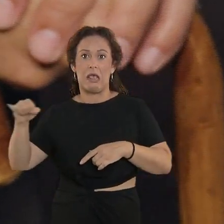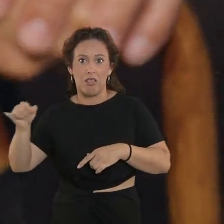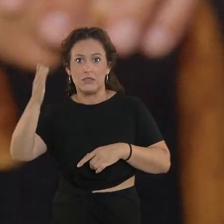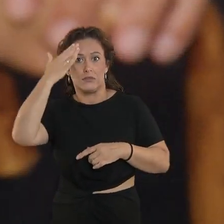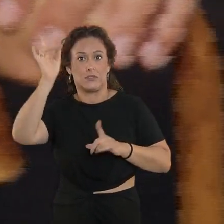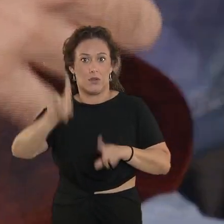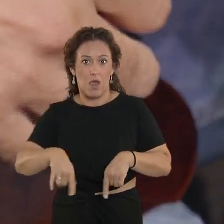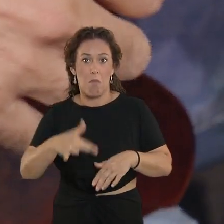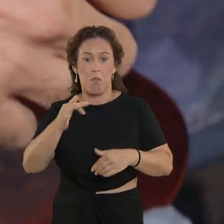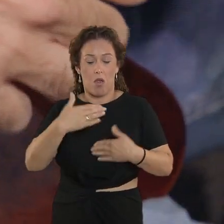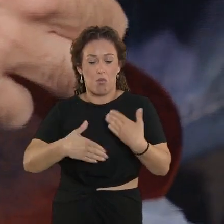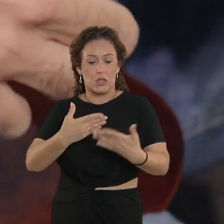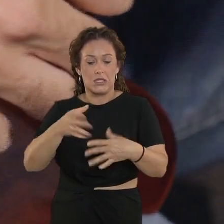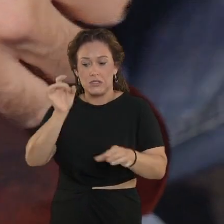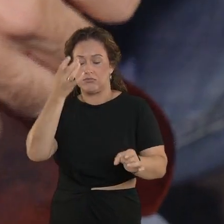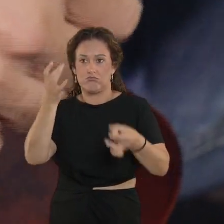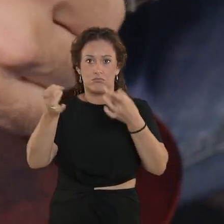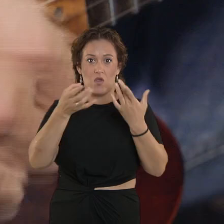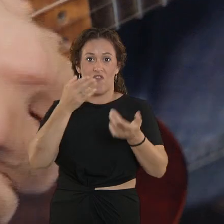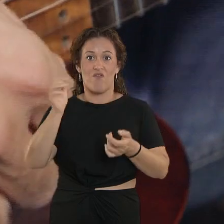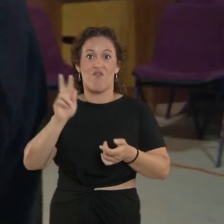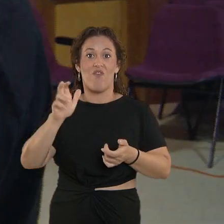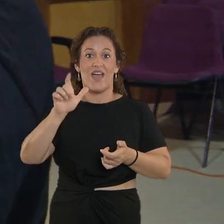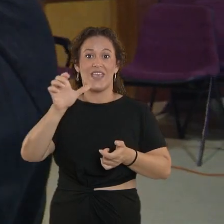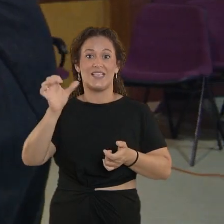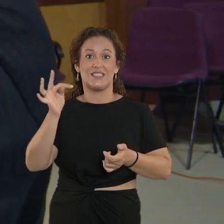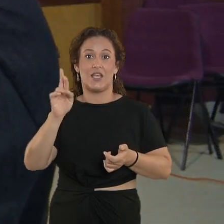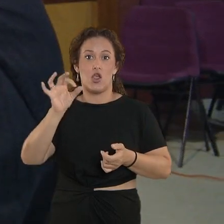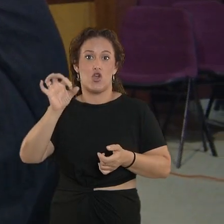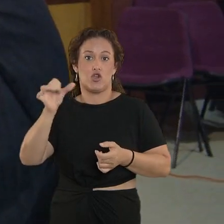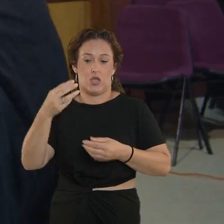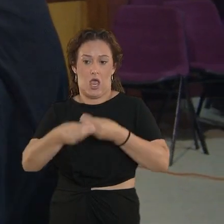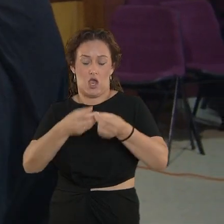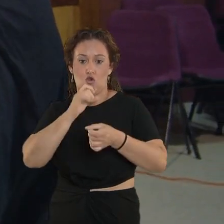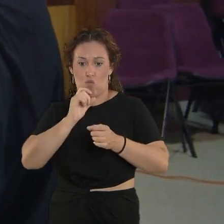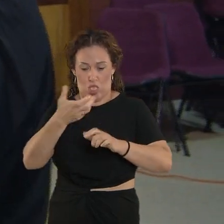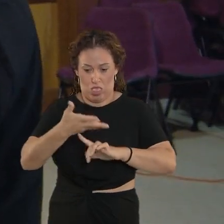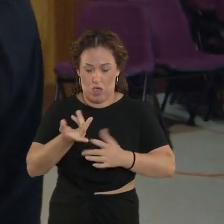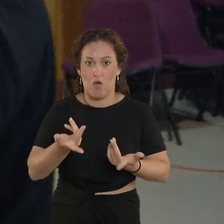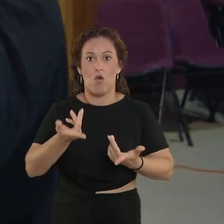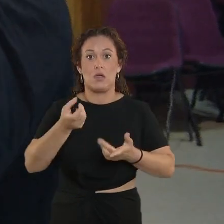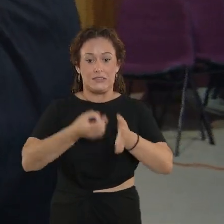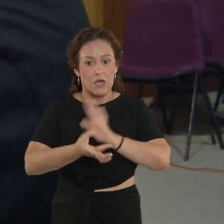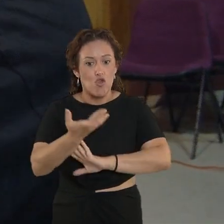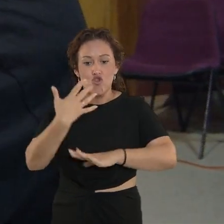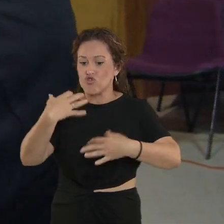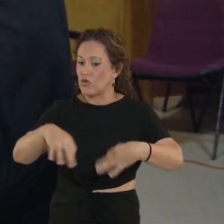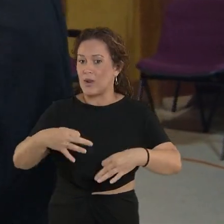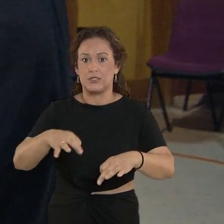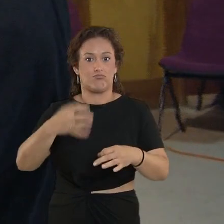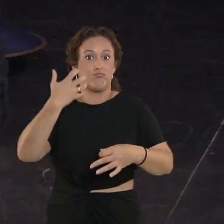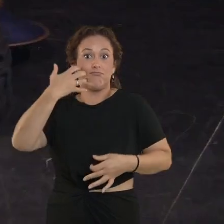fundamental todo el proceso ese creativo que Yul Ballesteros ha hecho a través de un disco. Es un montaje poco frecuente en el que uno